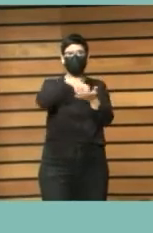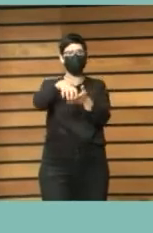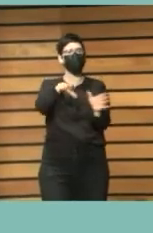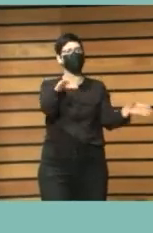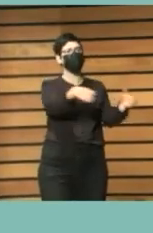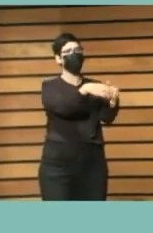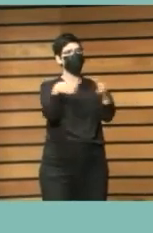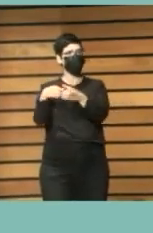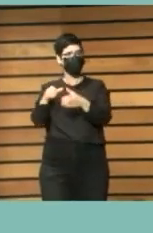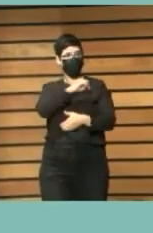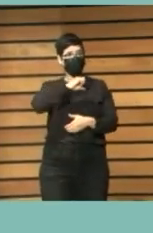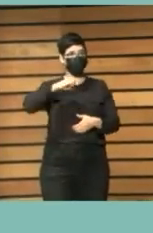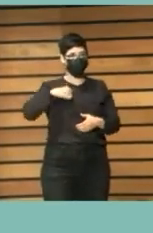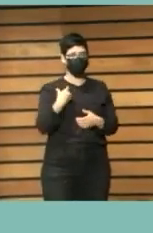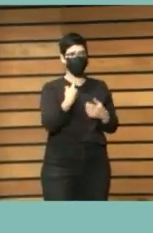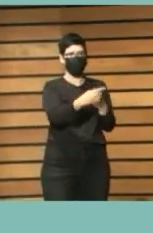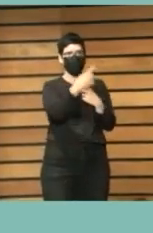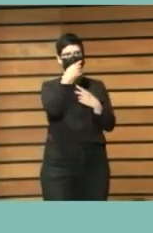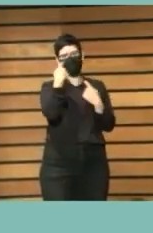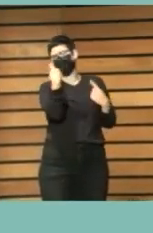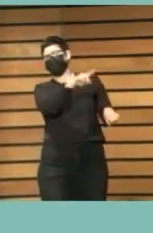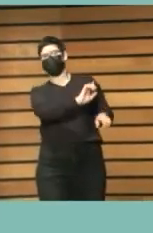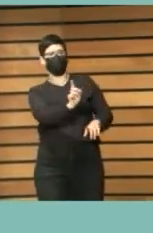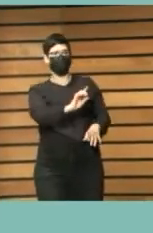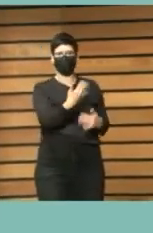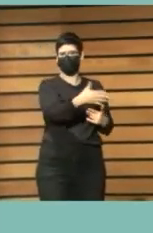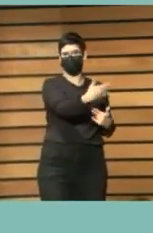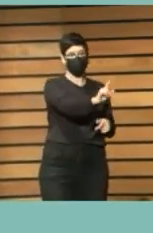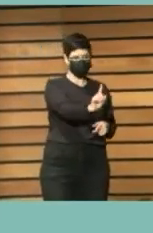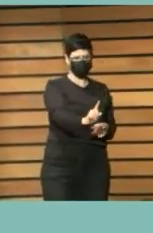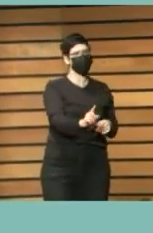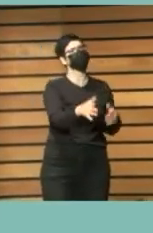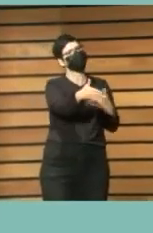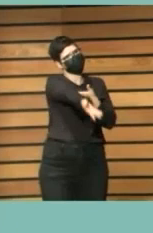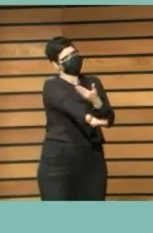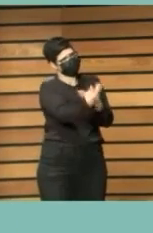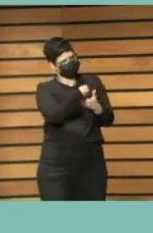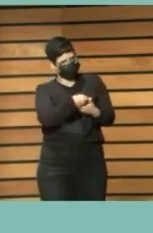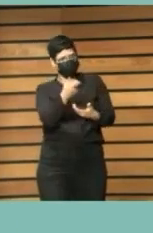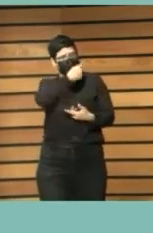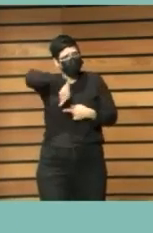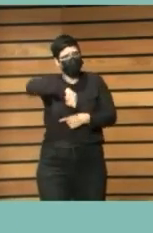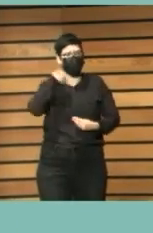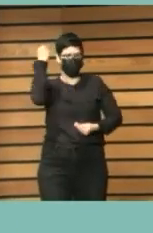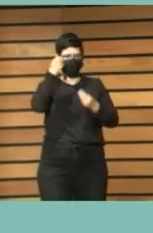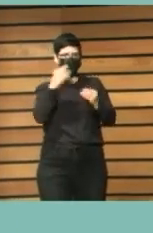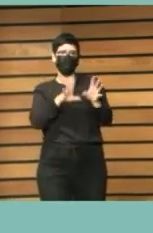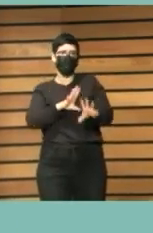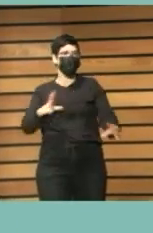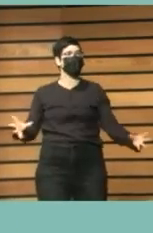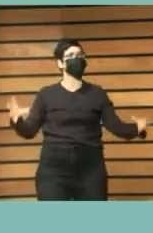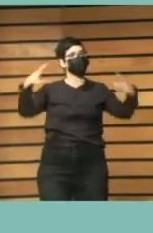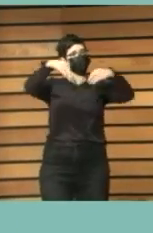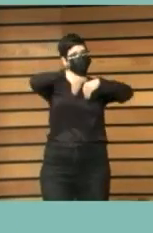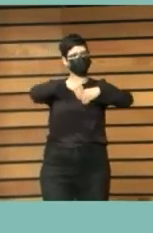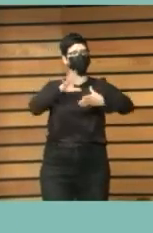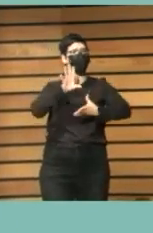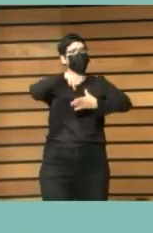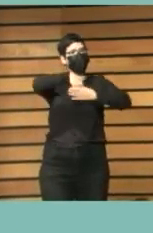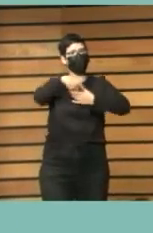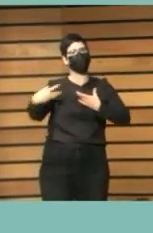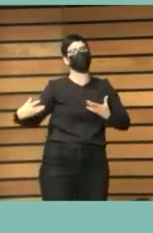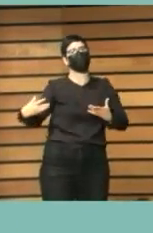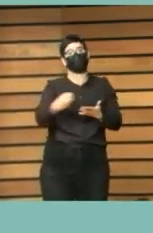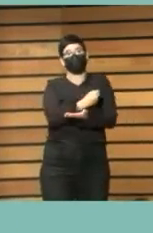sino que pensamos que debemos ser capaces de integrarnos en esos procesos de mostrar nuestra capacidad y el valor